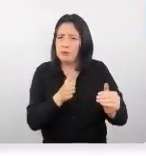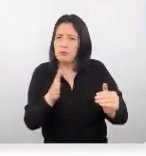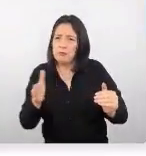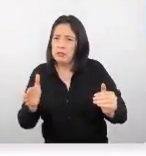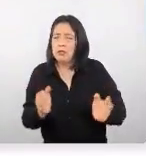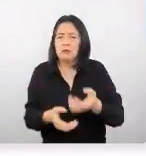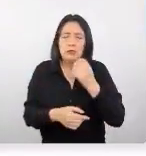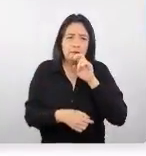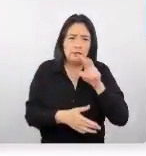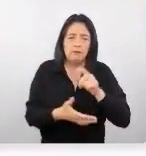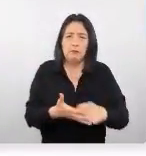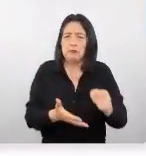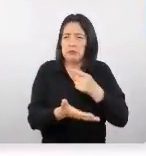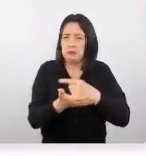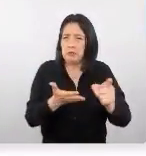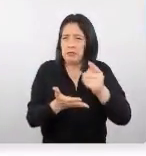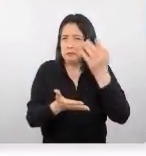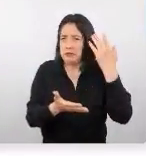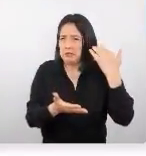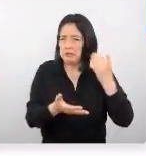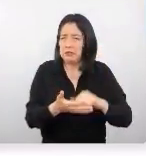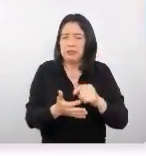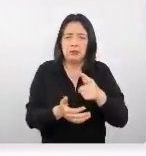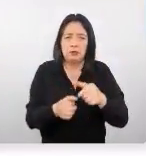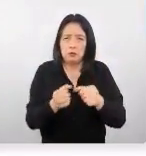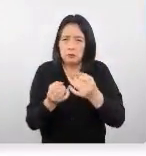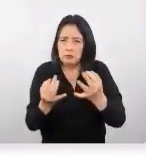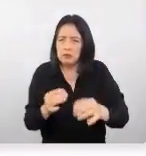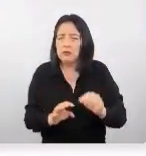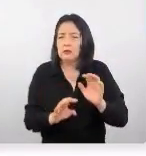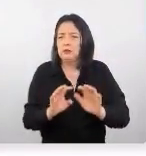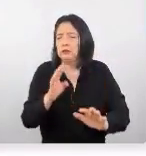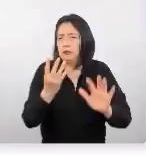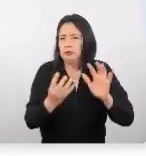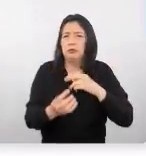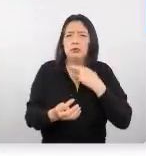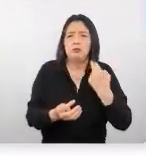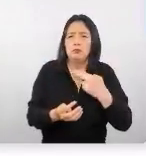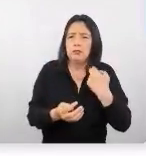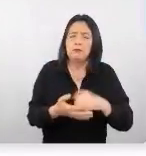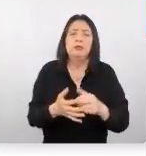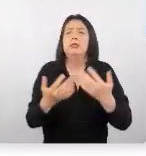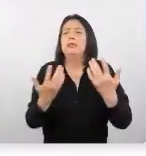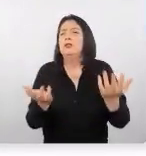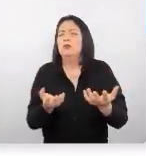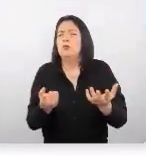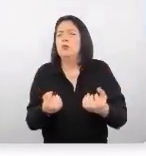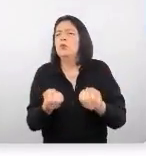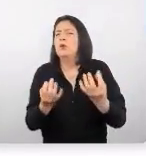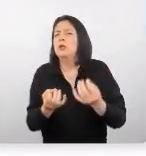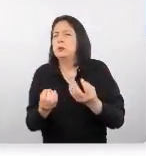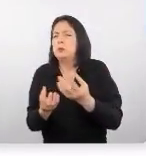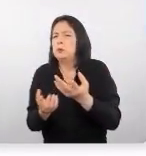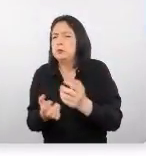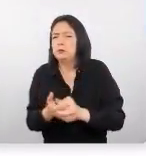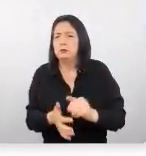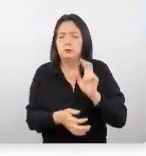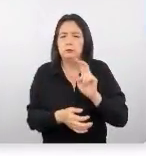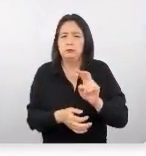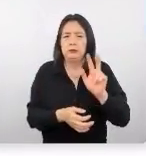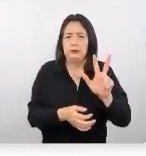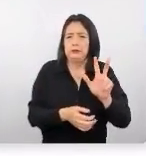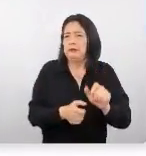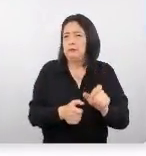a la semana pasada, tenemos la cifra del 19 de noviembre, ya solamente se presentan 23